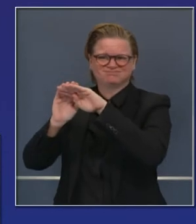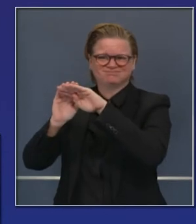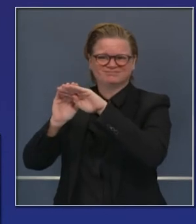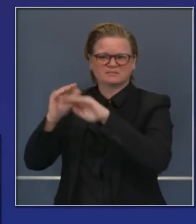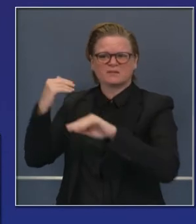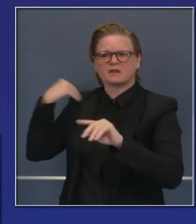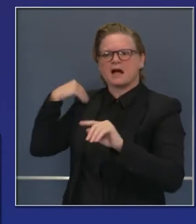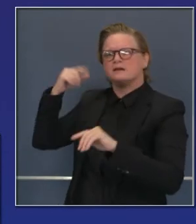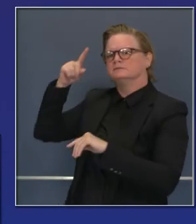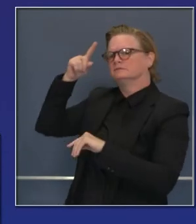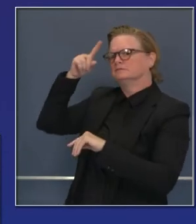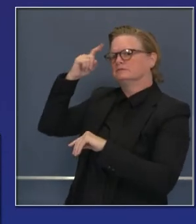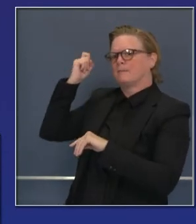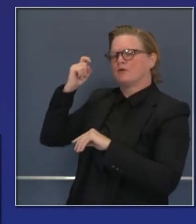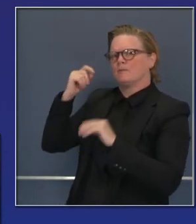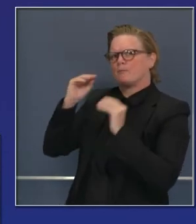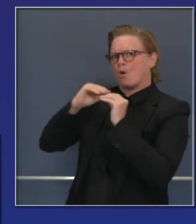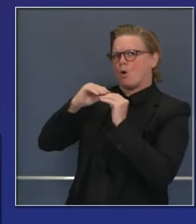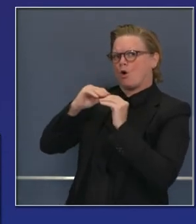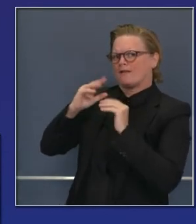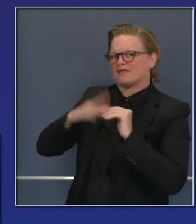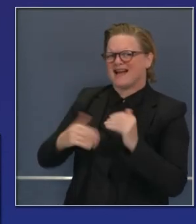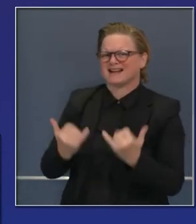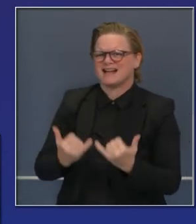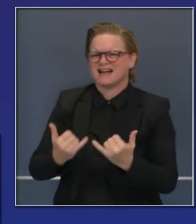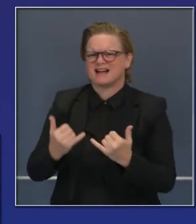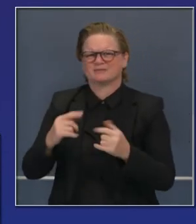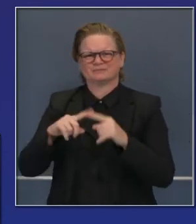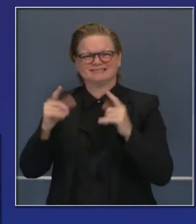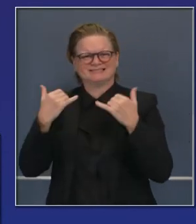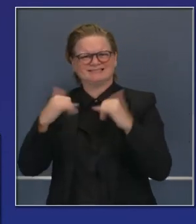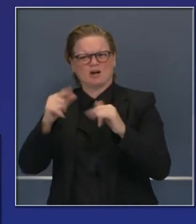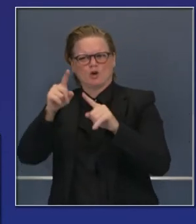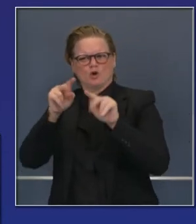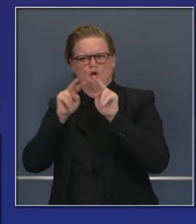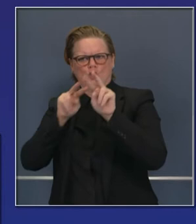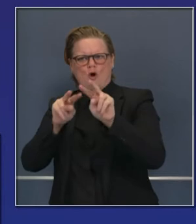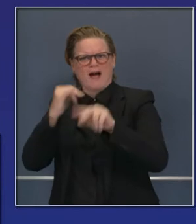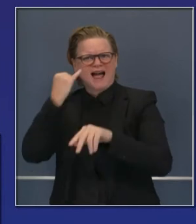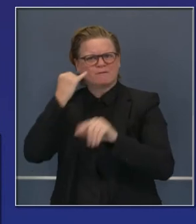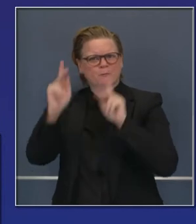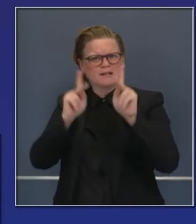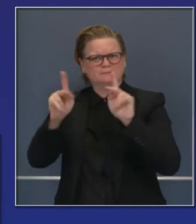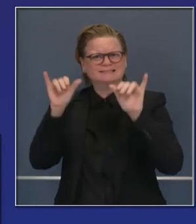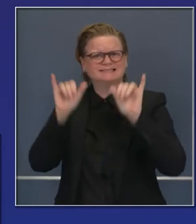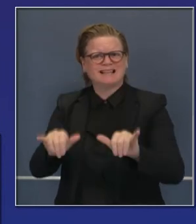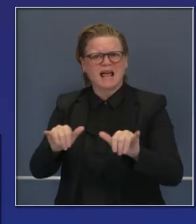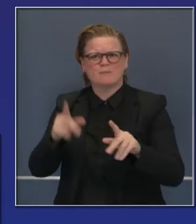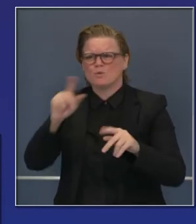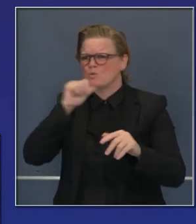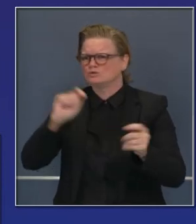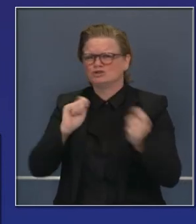estado. Pero el aumento que se proyecta está a un nivel que no hemos visto.